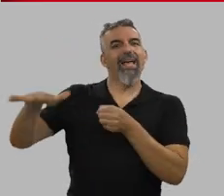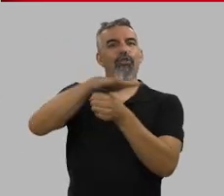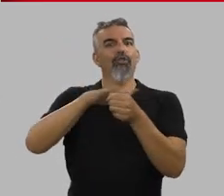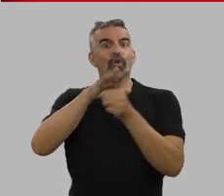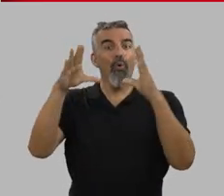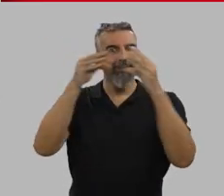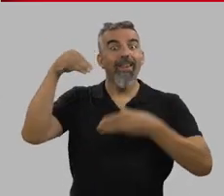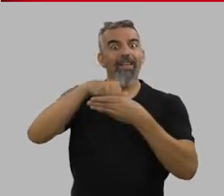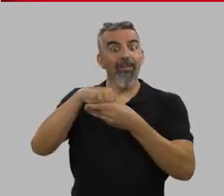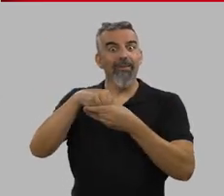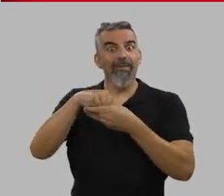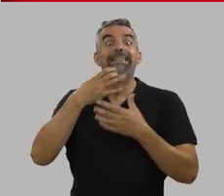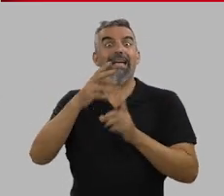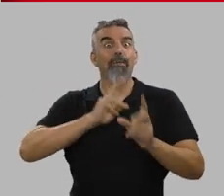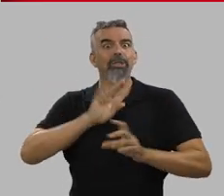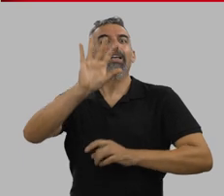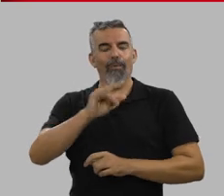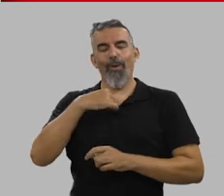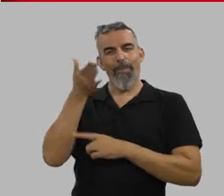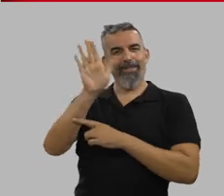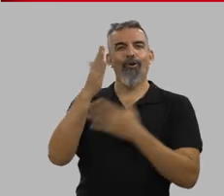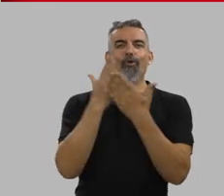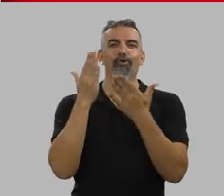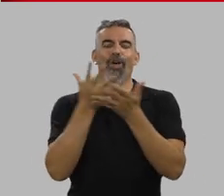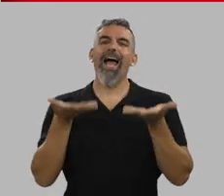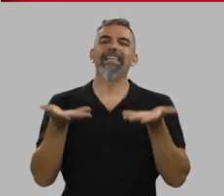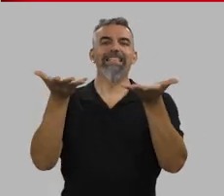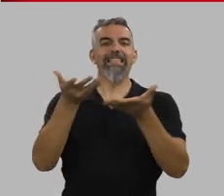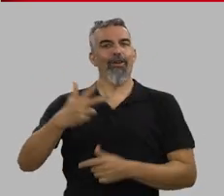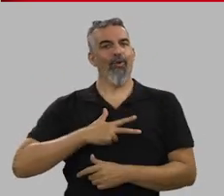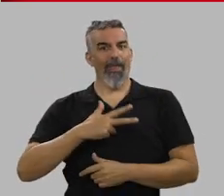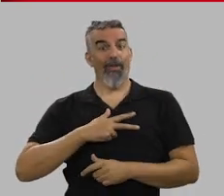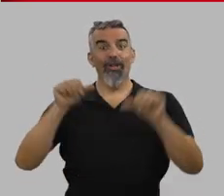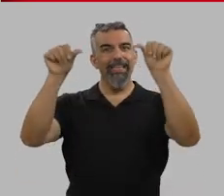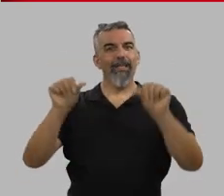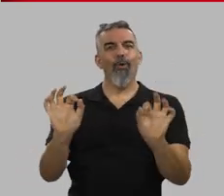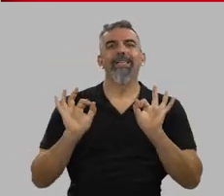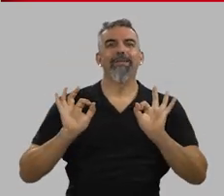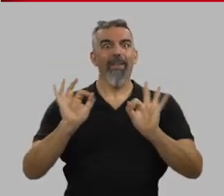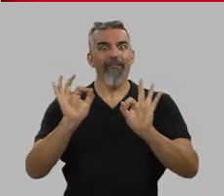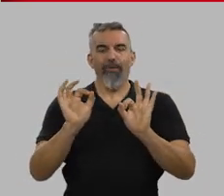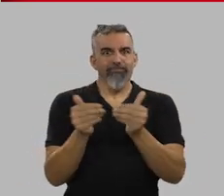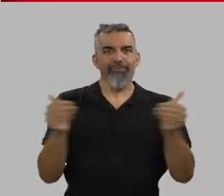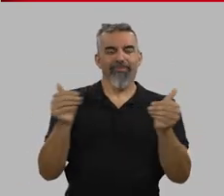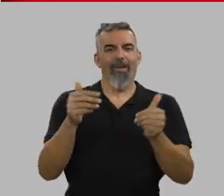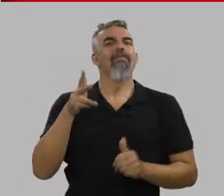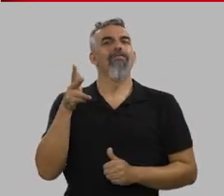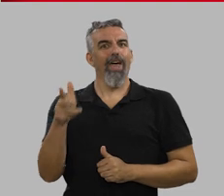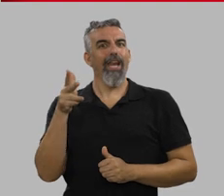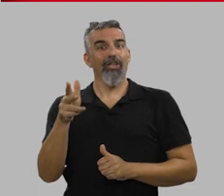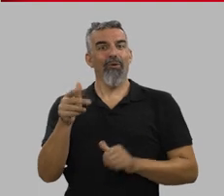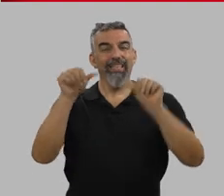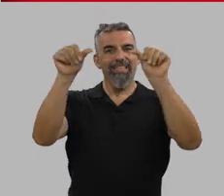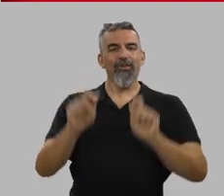entorno universitario? Si es así, vamos a presentarte el curso de Asistente Jurídico, un título específico y pionero en